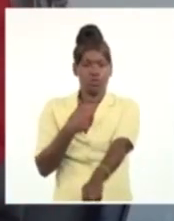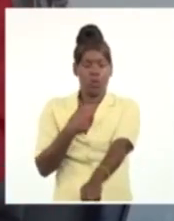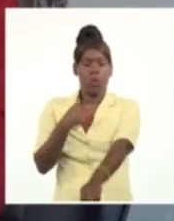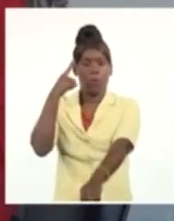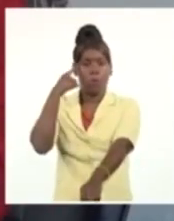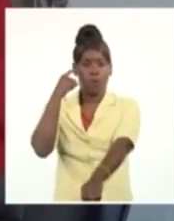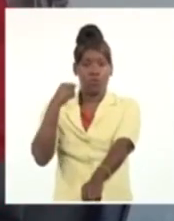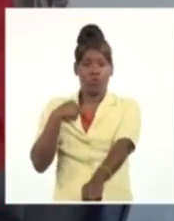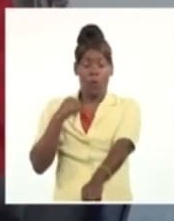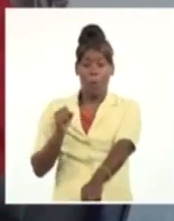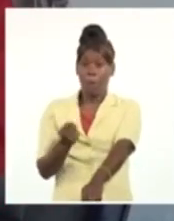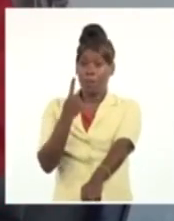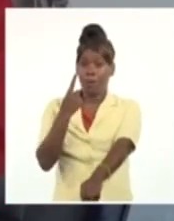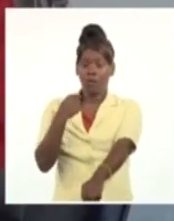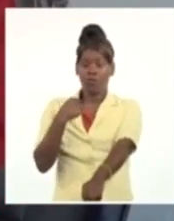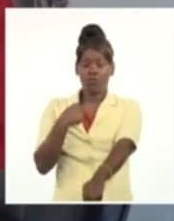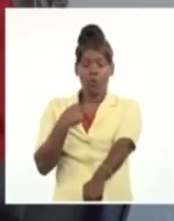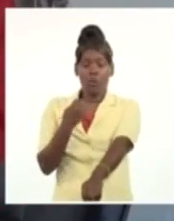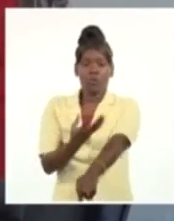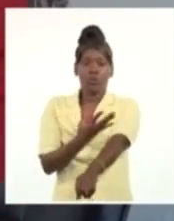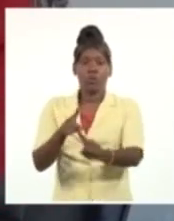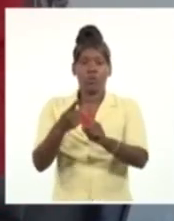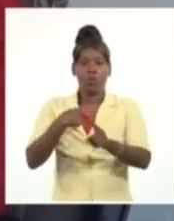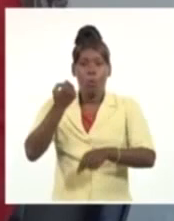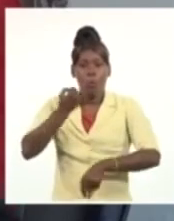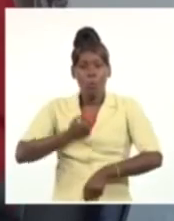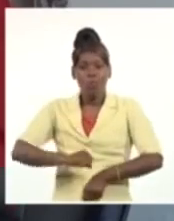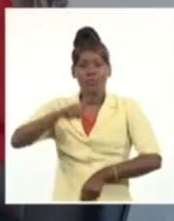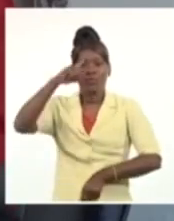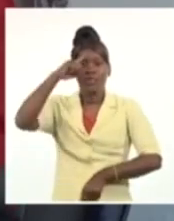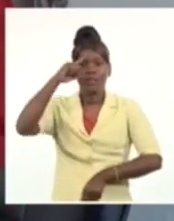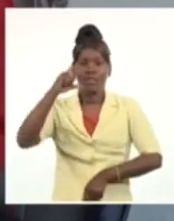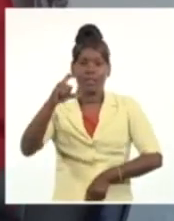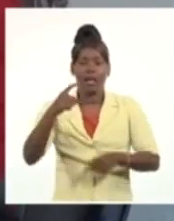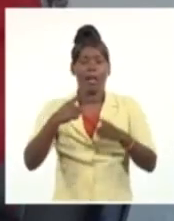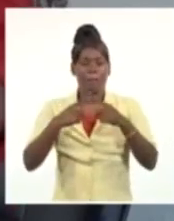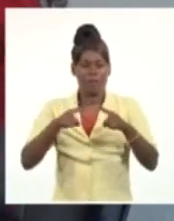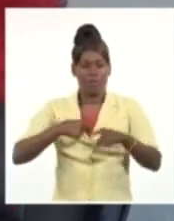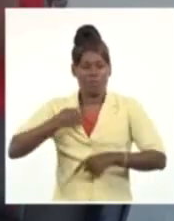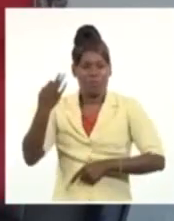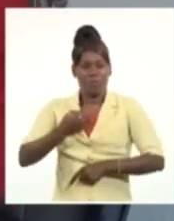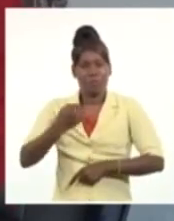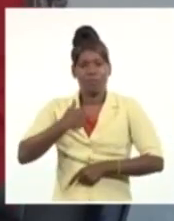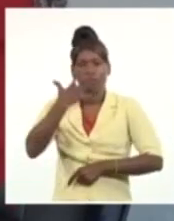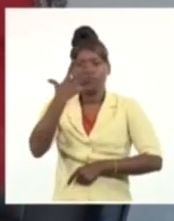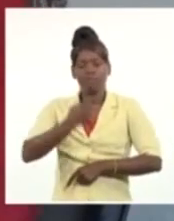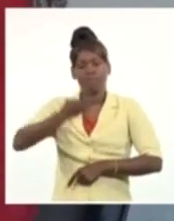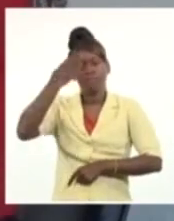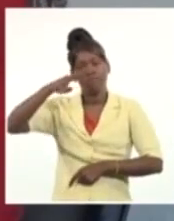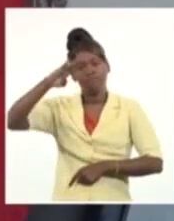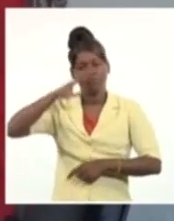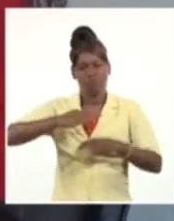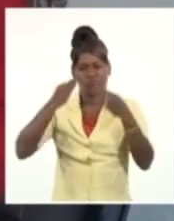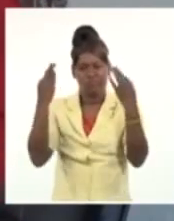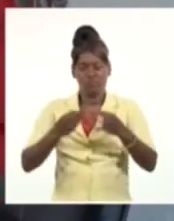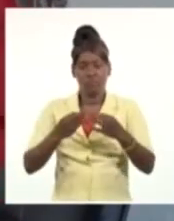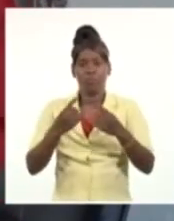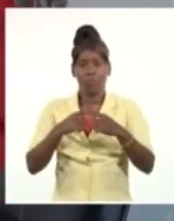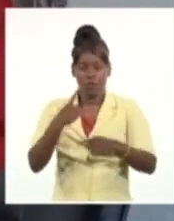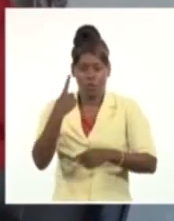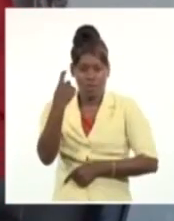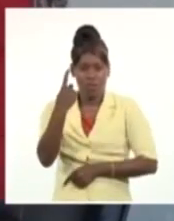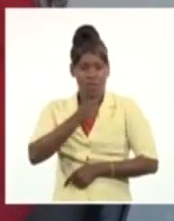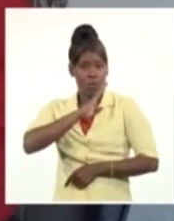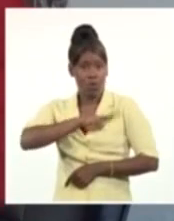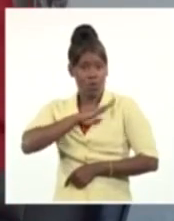primero de ser santaclareña y segundo de vivir en Cuba, porque este país todavía se merece que gente humilde como la que viven en él sigan